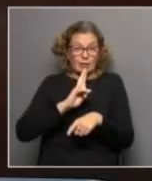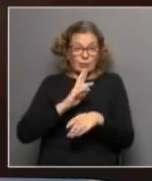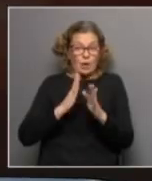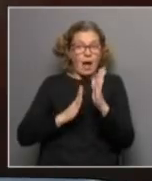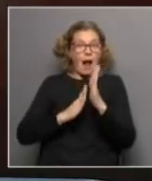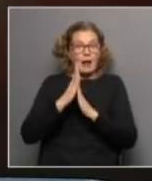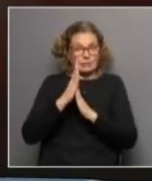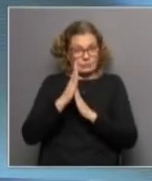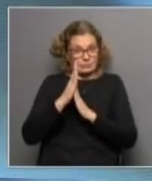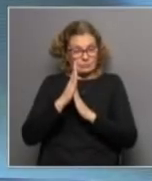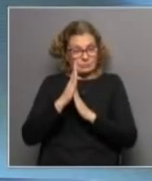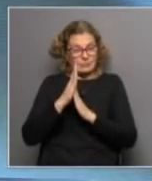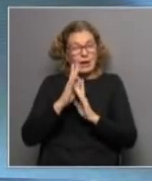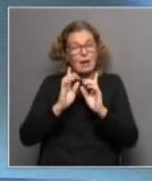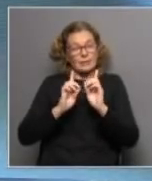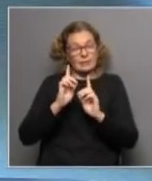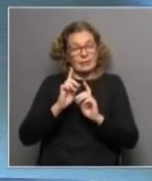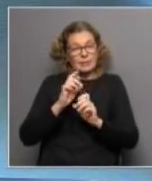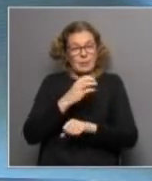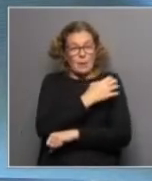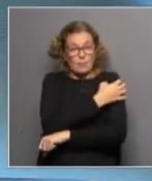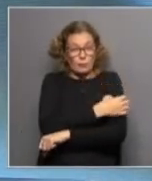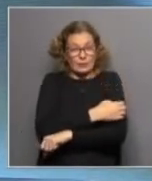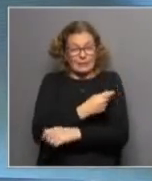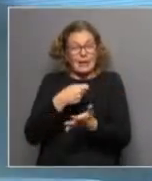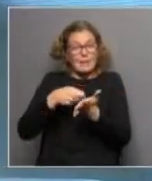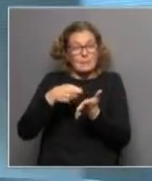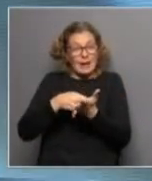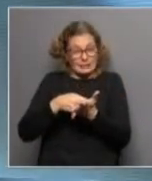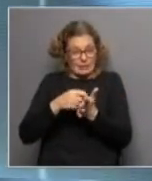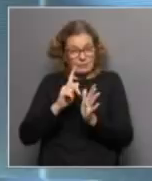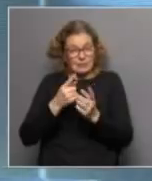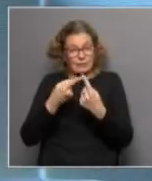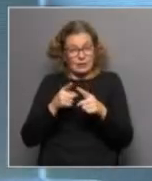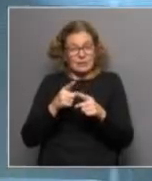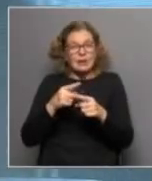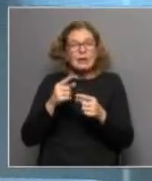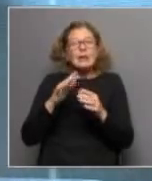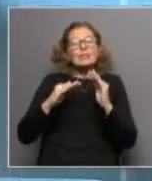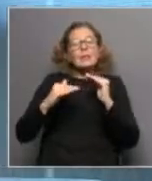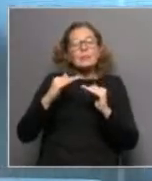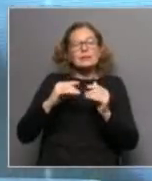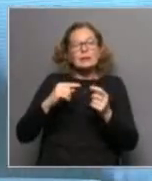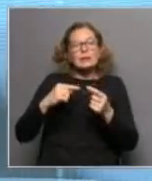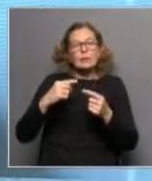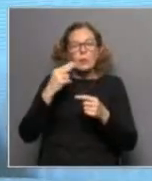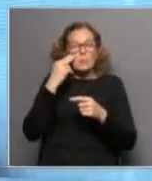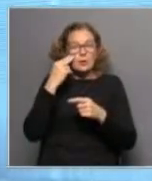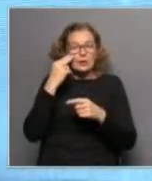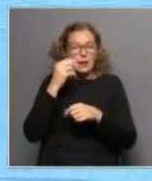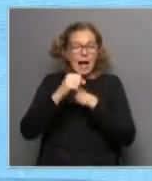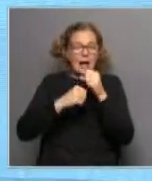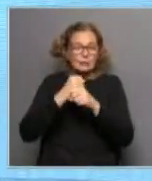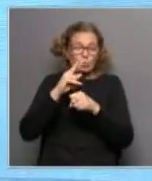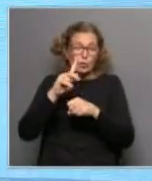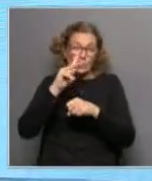altos que los que tenemos para pobreza monetaria. Igual esto depende del ciclo económico. Por ejemplo, durante la crisis del 2002, hay un